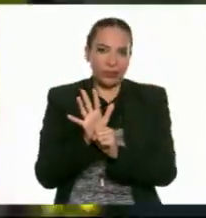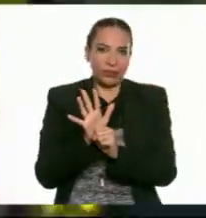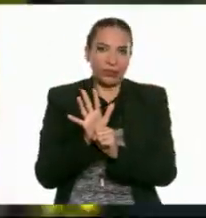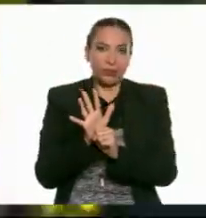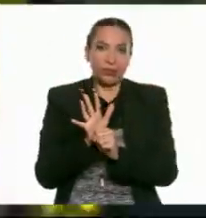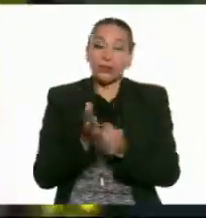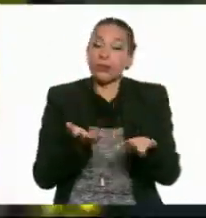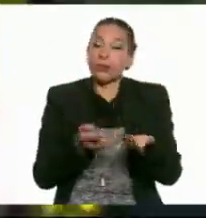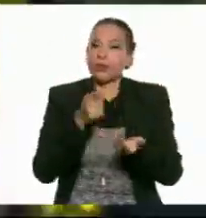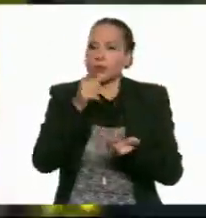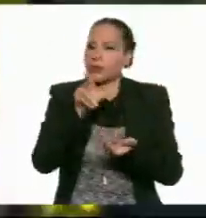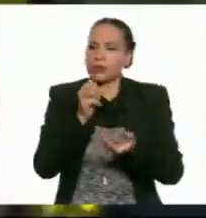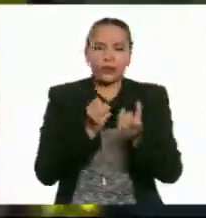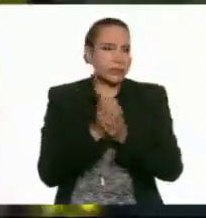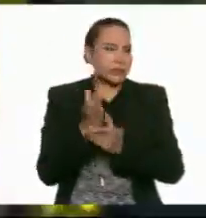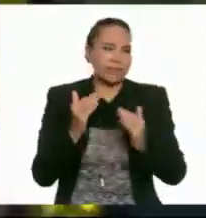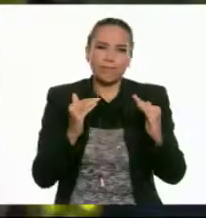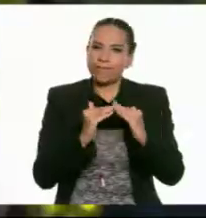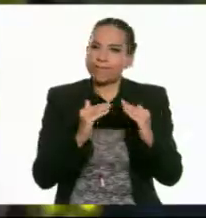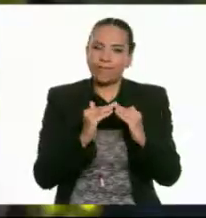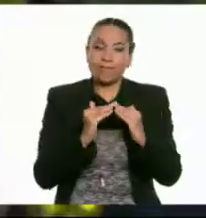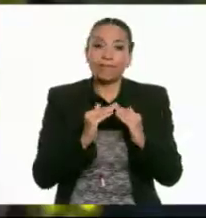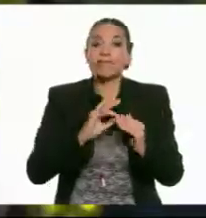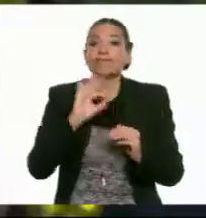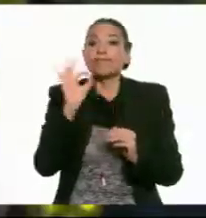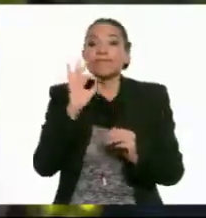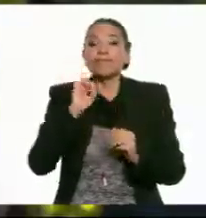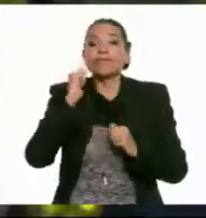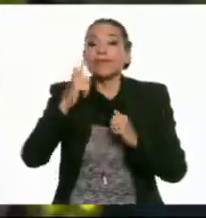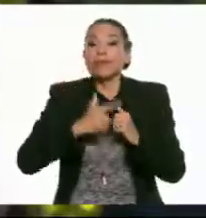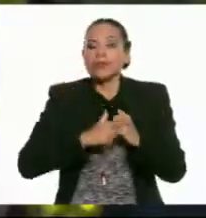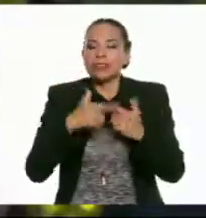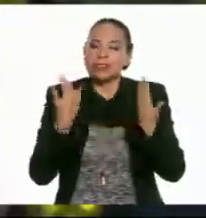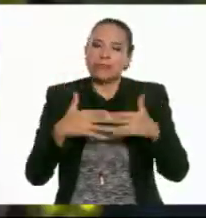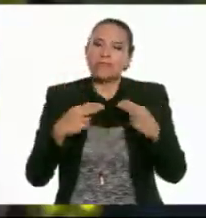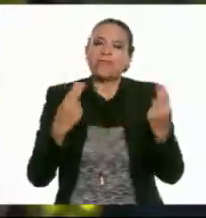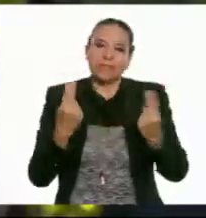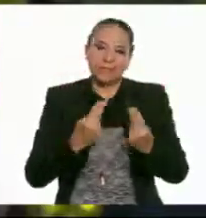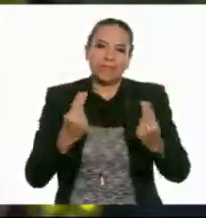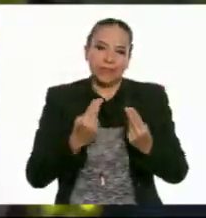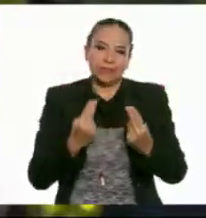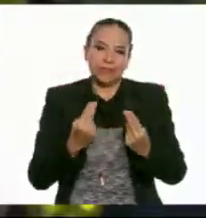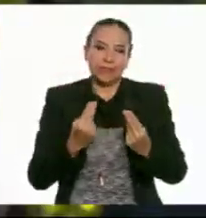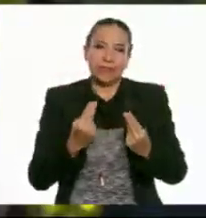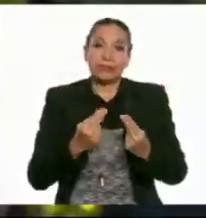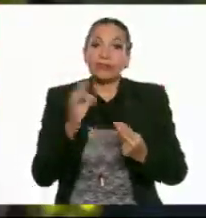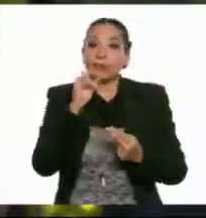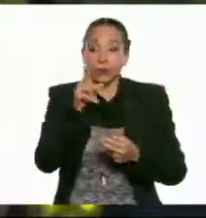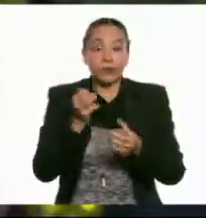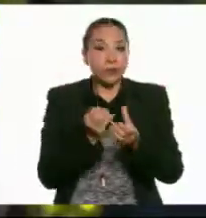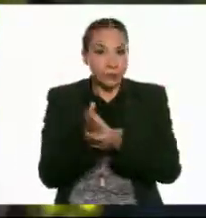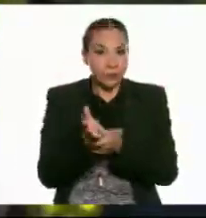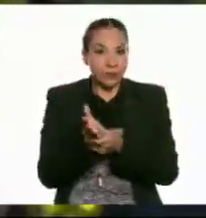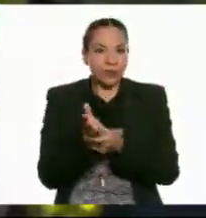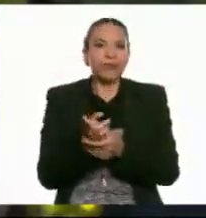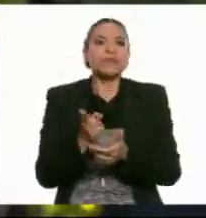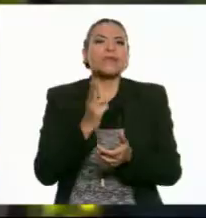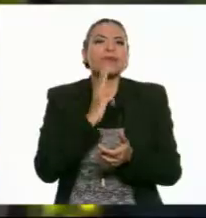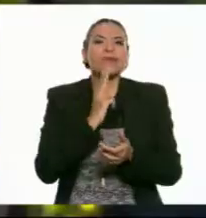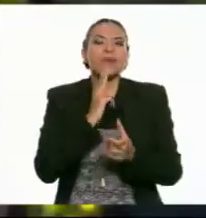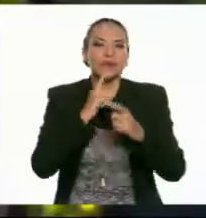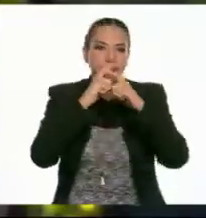Trata de no salir de casa a menos que sea muy necesario. Si lo haces,